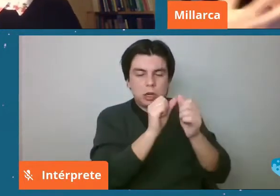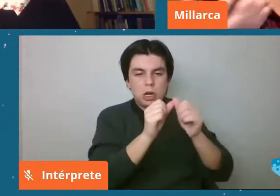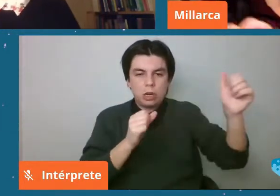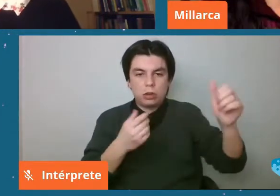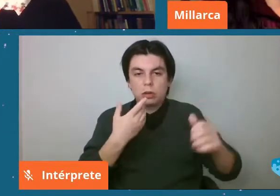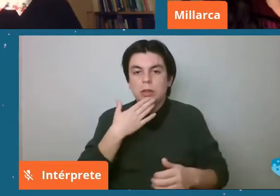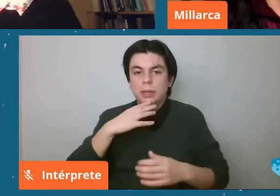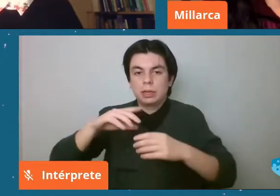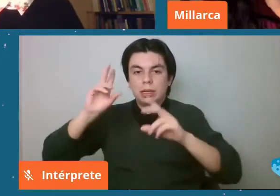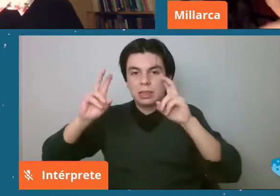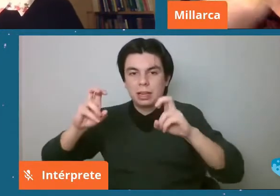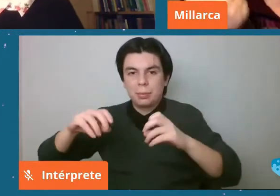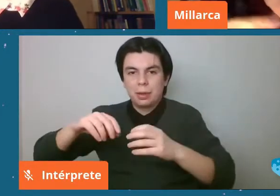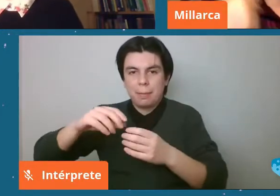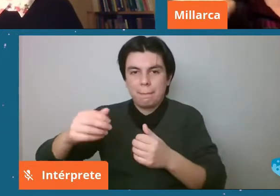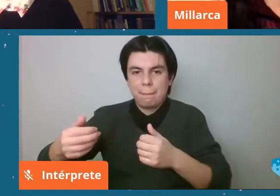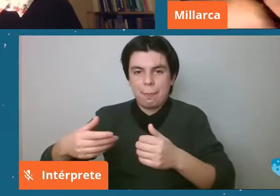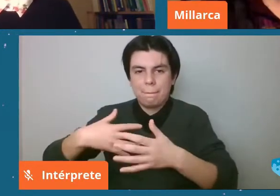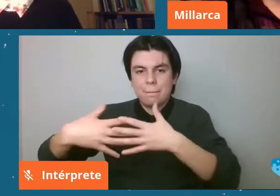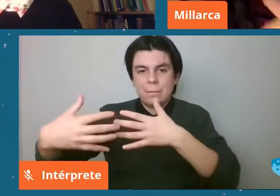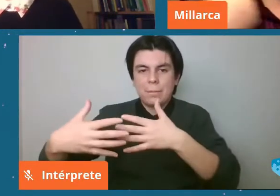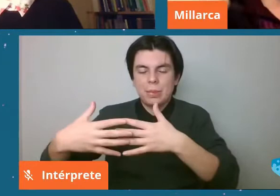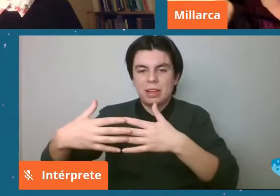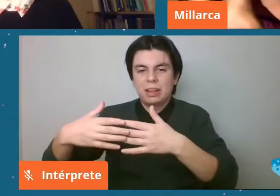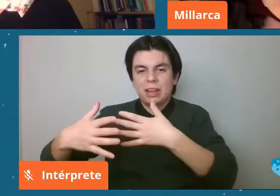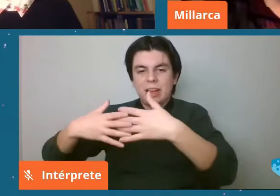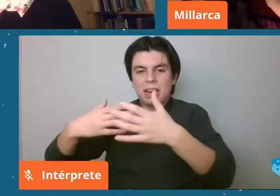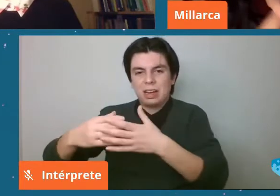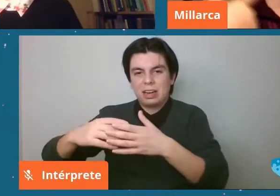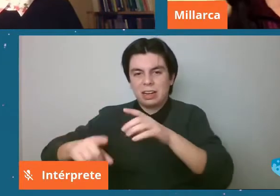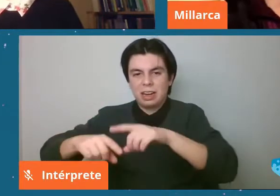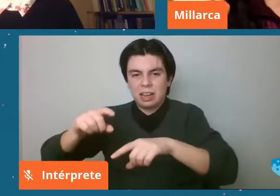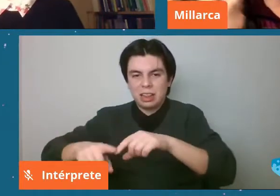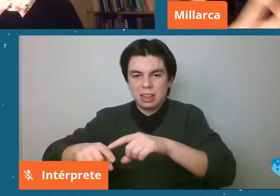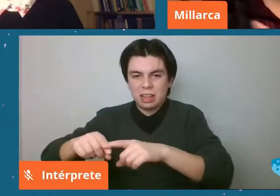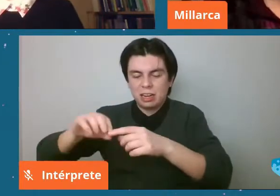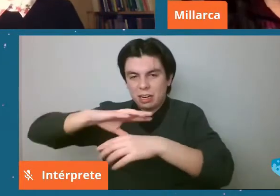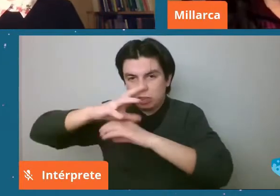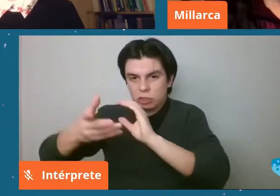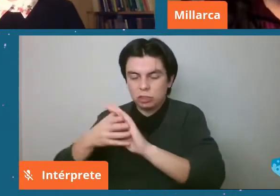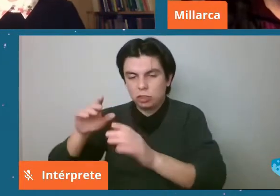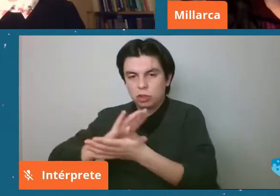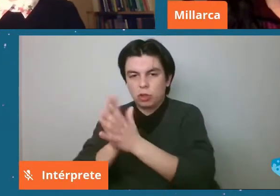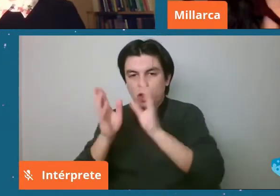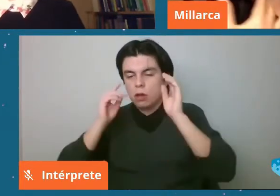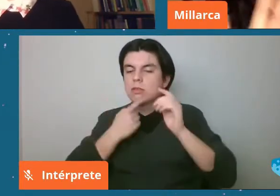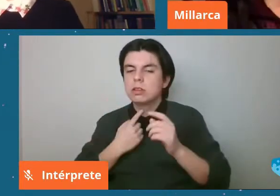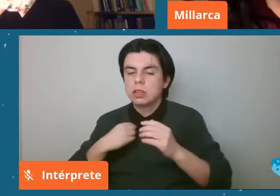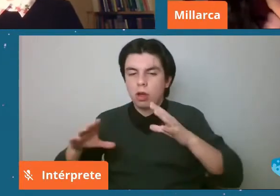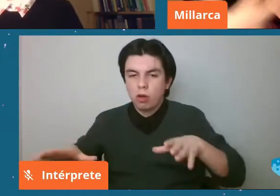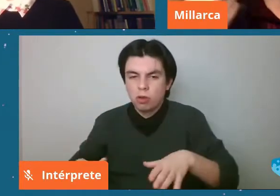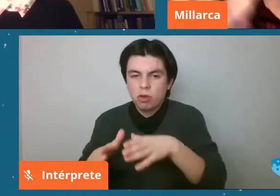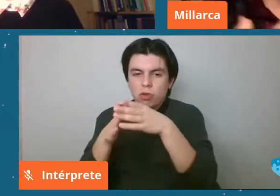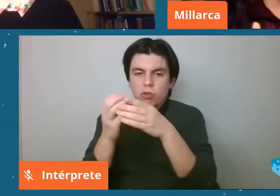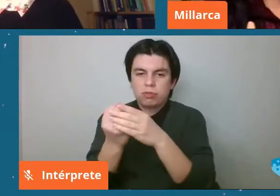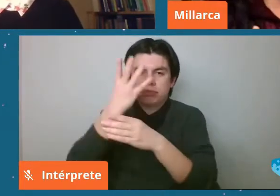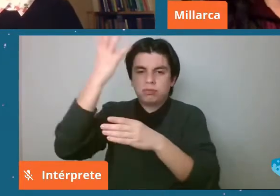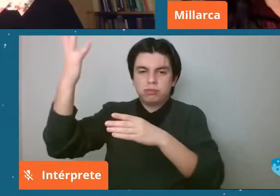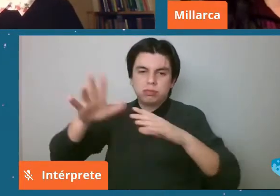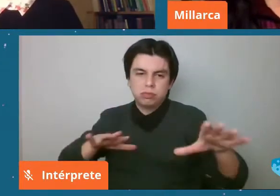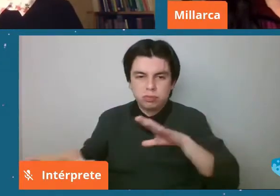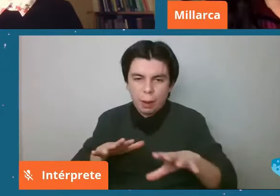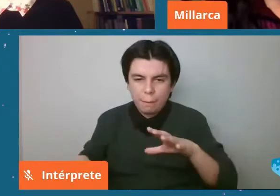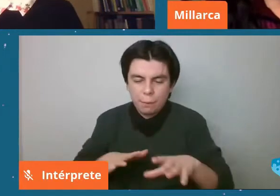geología es un laboratorio natural para entender procesos tectónicos volcanismo muchas cosas terremoto